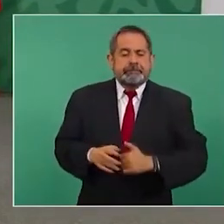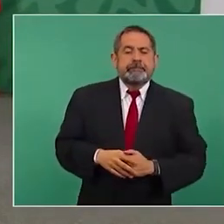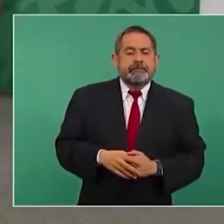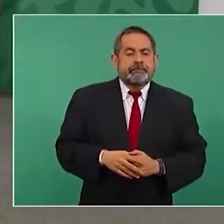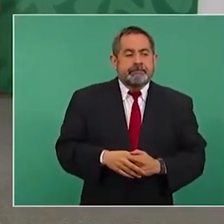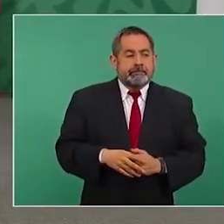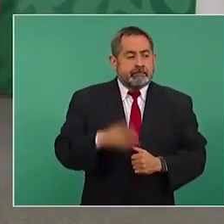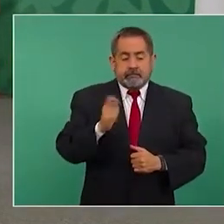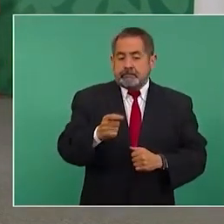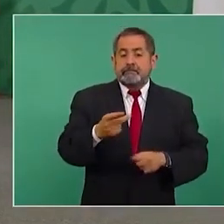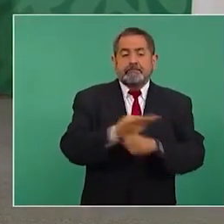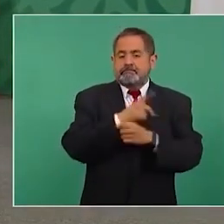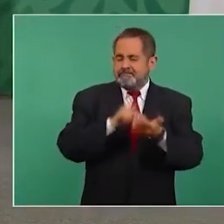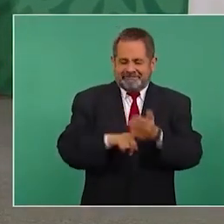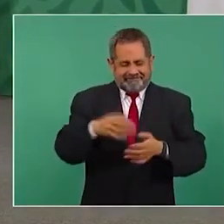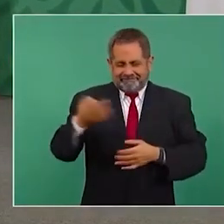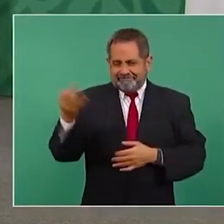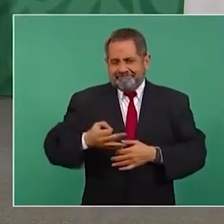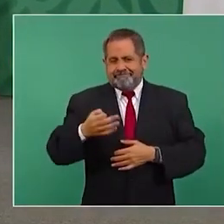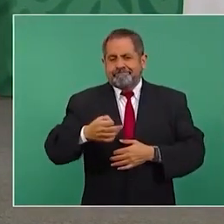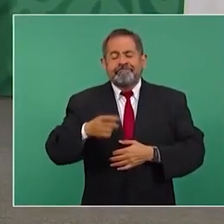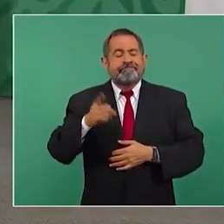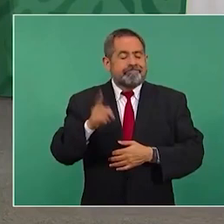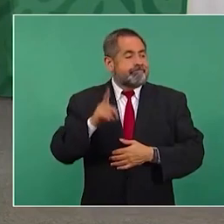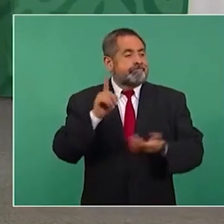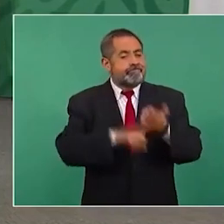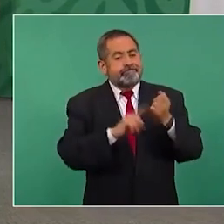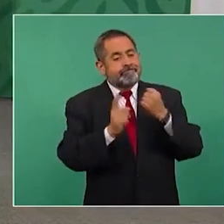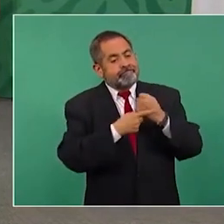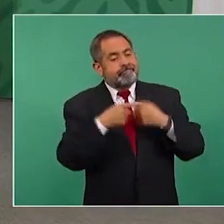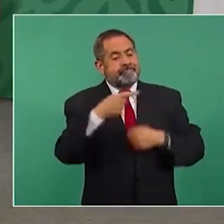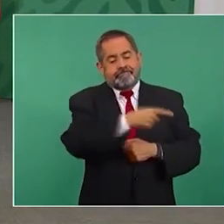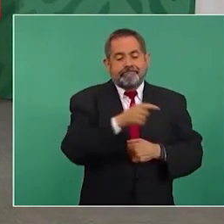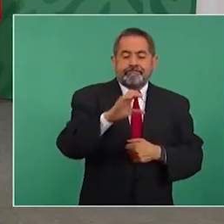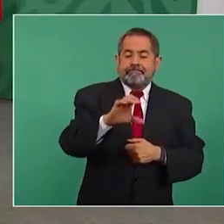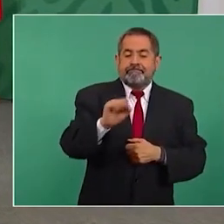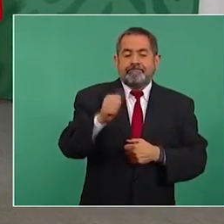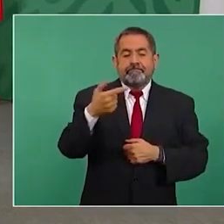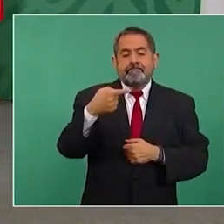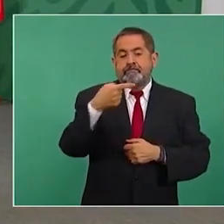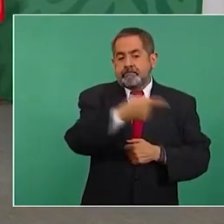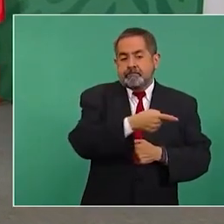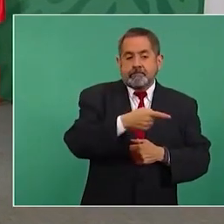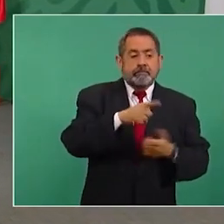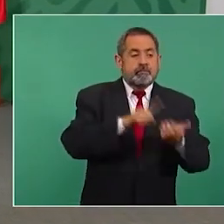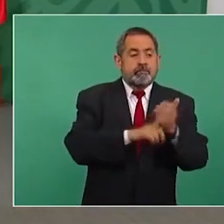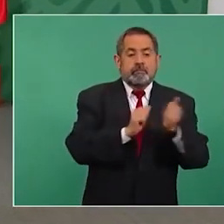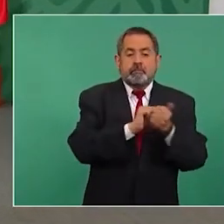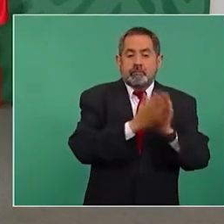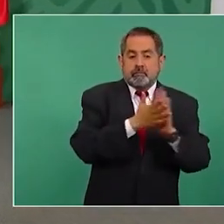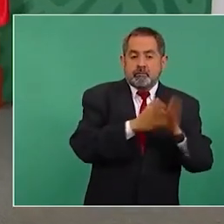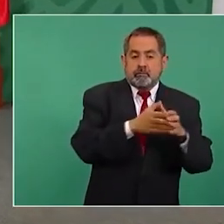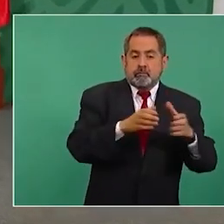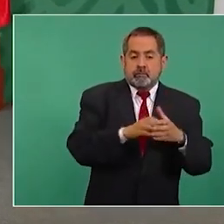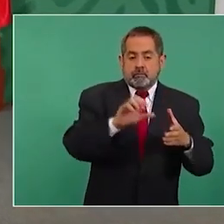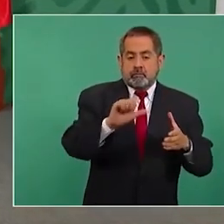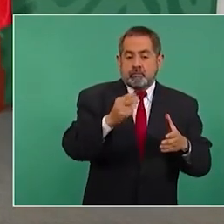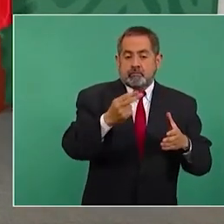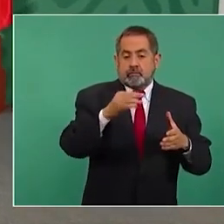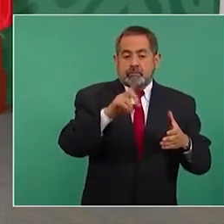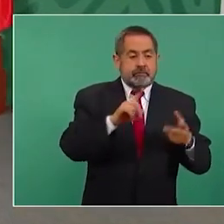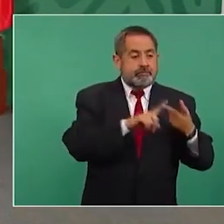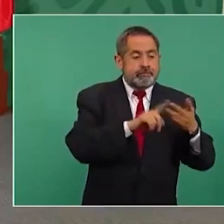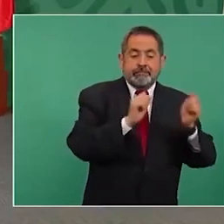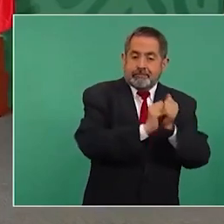Y en efecto, fue Salinas, Ahumada ve a Salinas y ve a